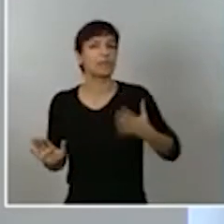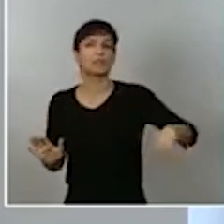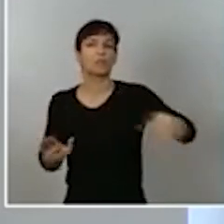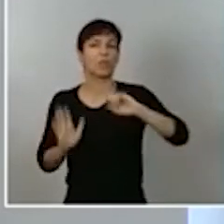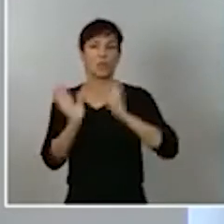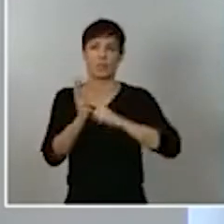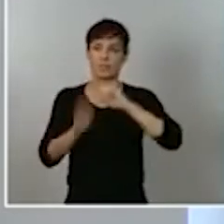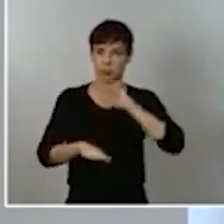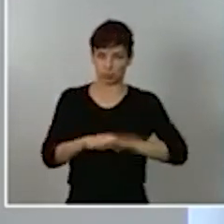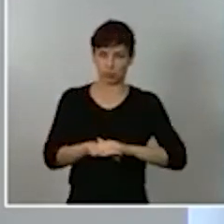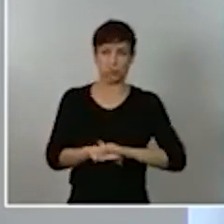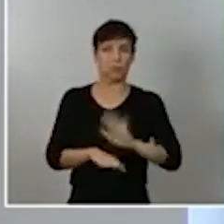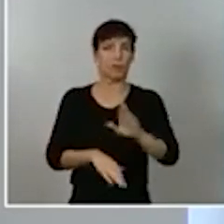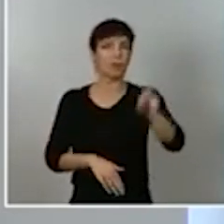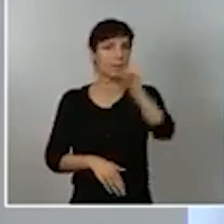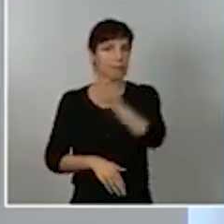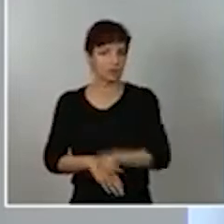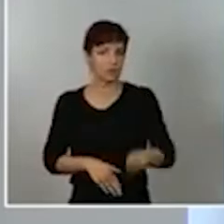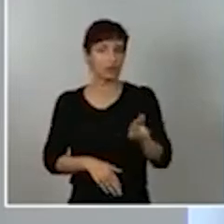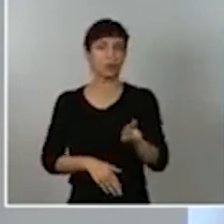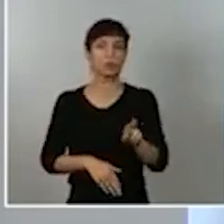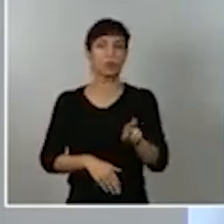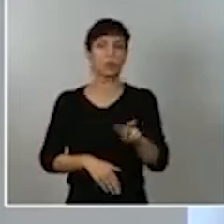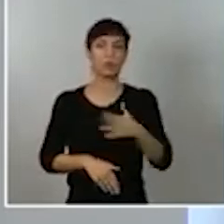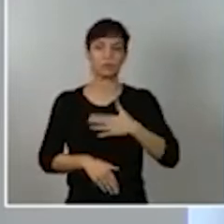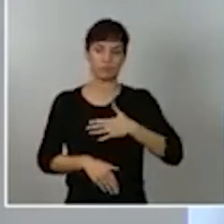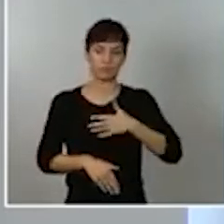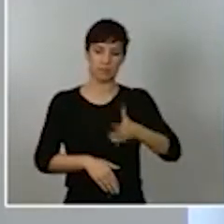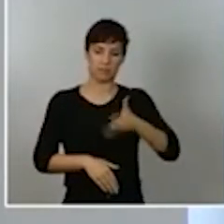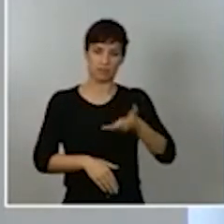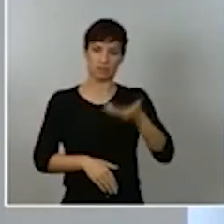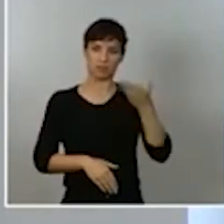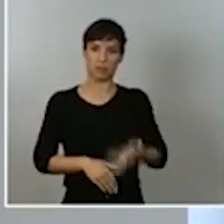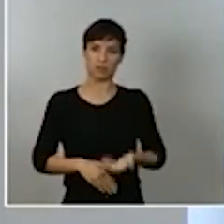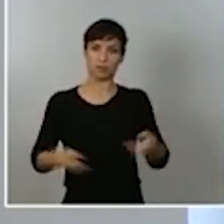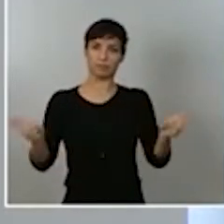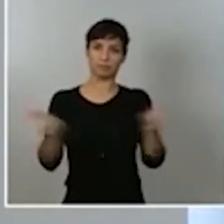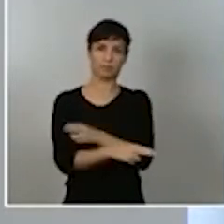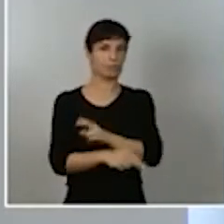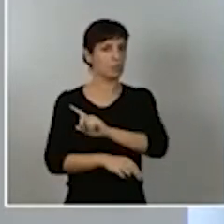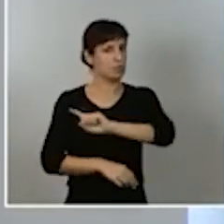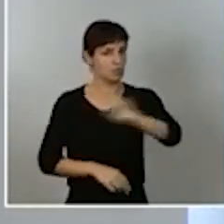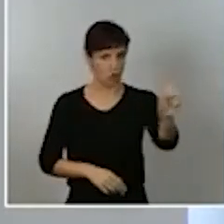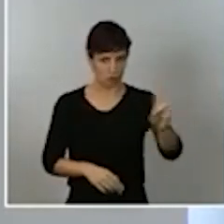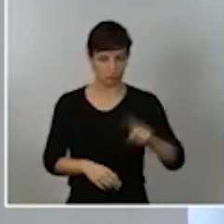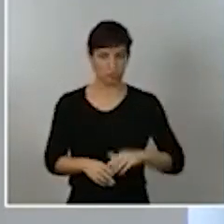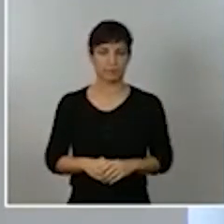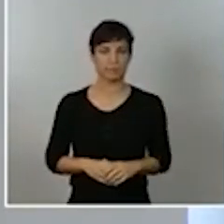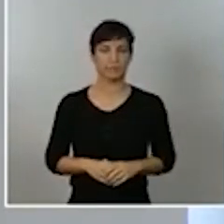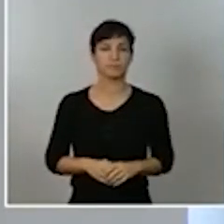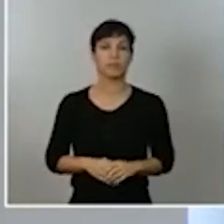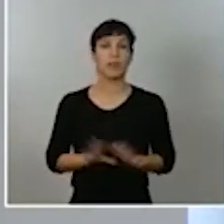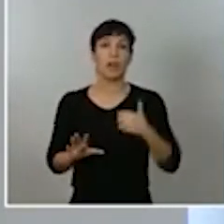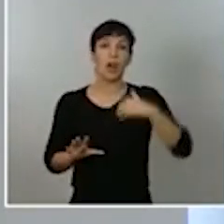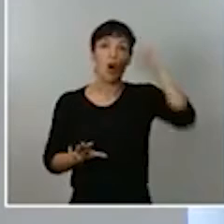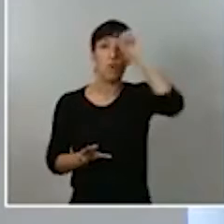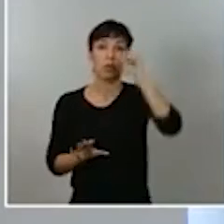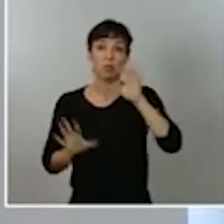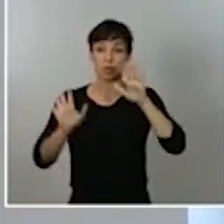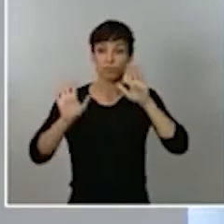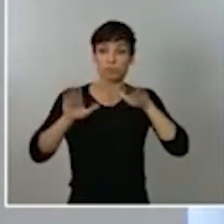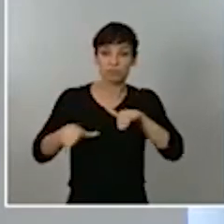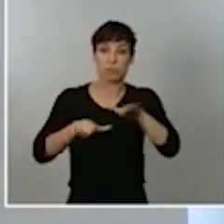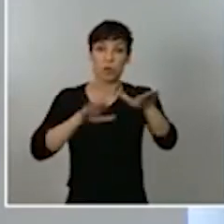a decir no están suspendidos los derechos fundamentales. Pero ¿qué me parece? Pues me parece hoy vuelvo a decir